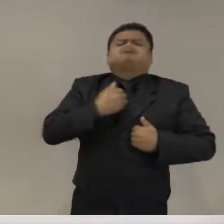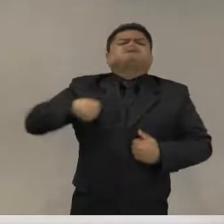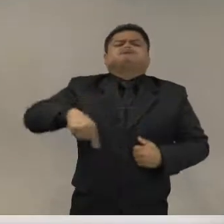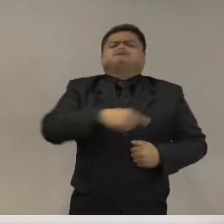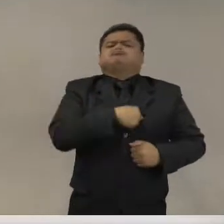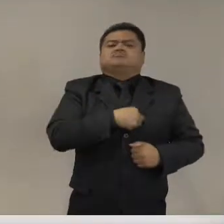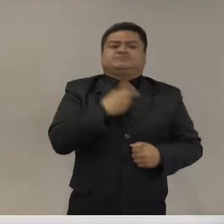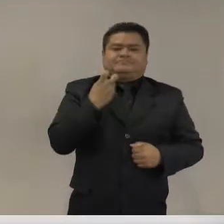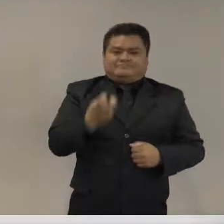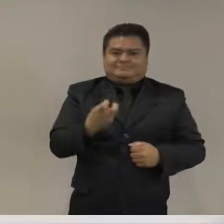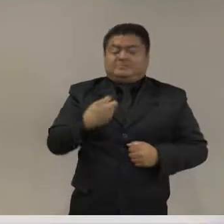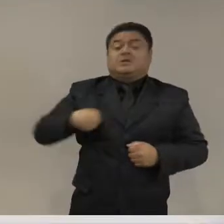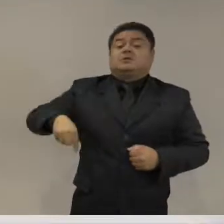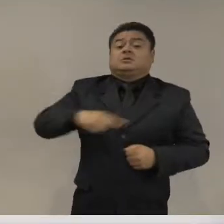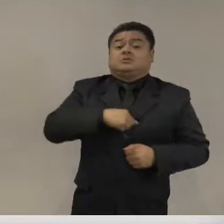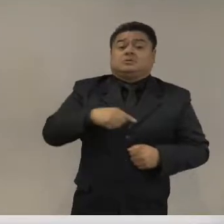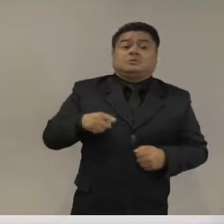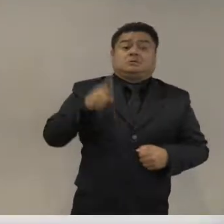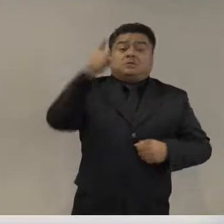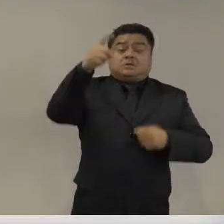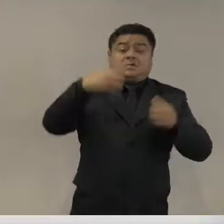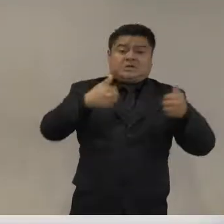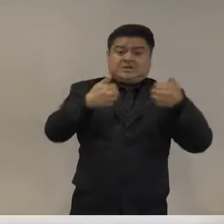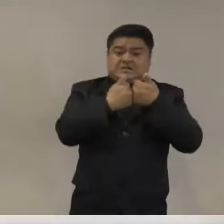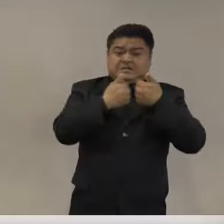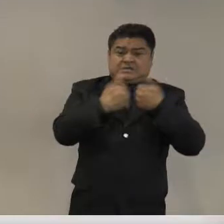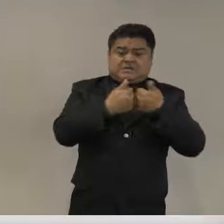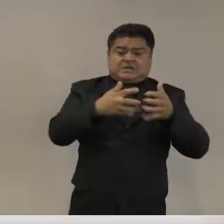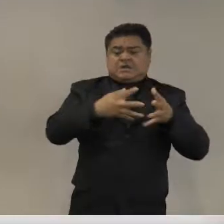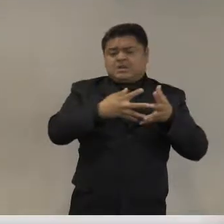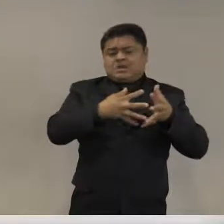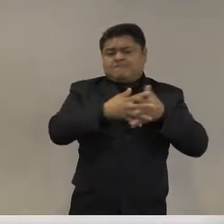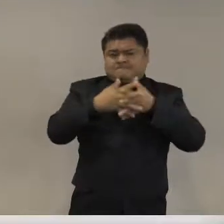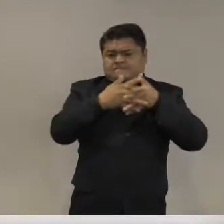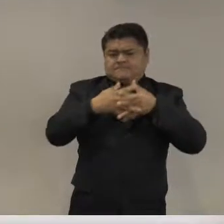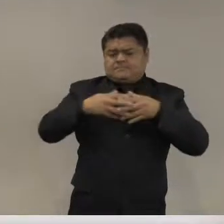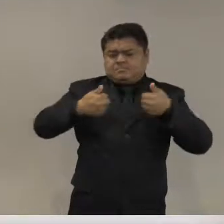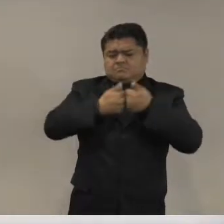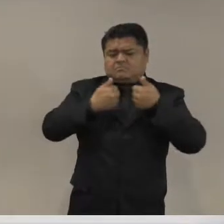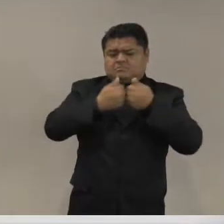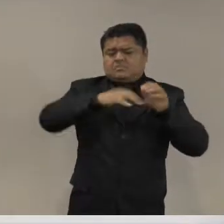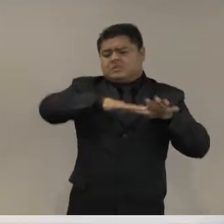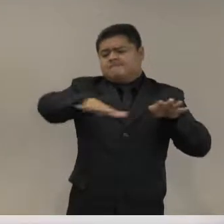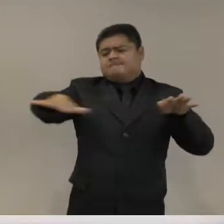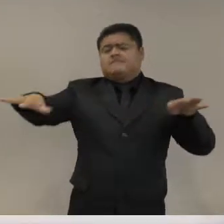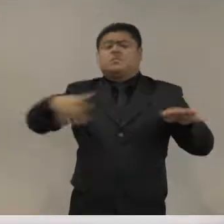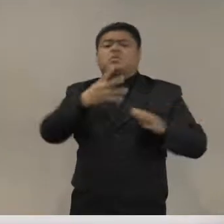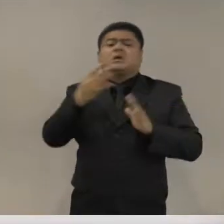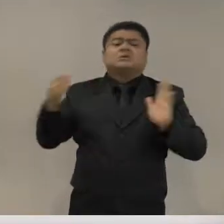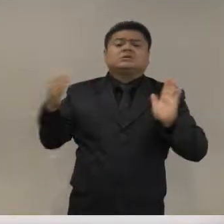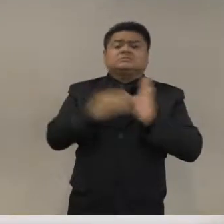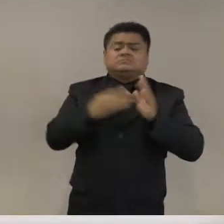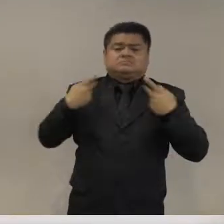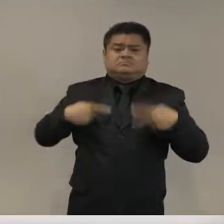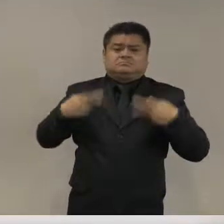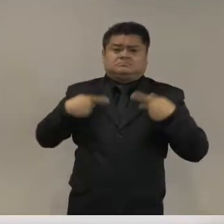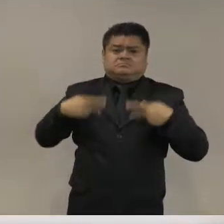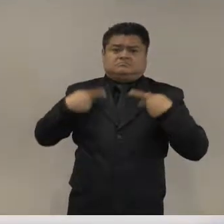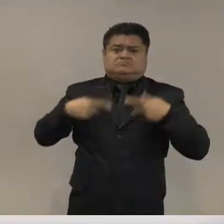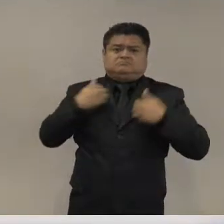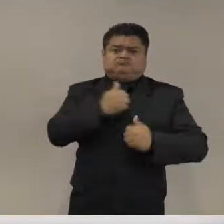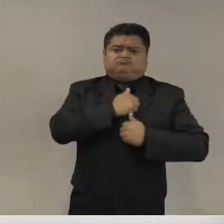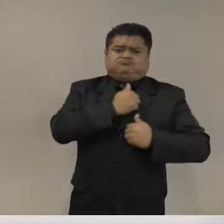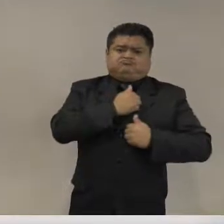operando en nuestro suelo en la zona fronteriza. Es que no se habla mucho en mi país de la diferencia entre las dos